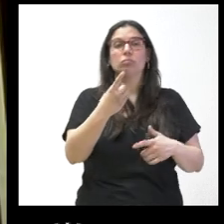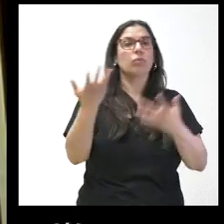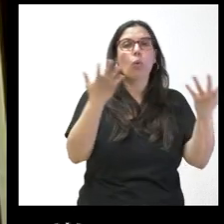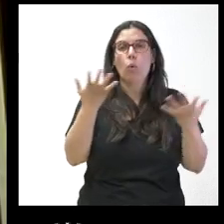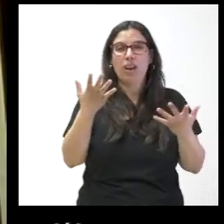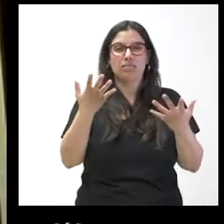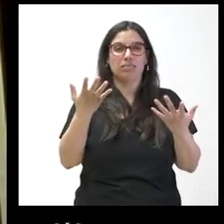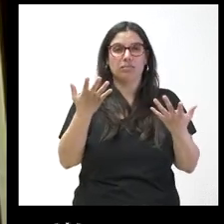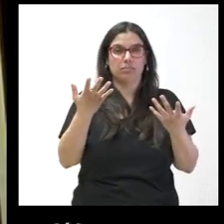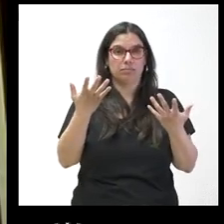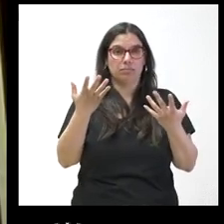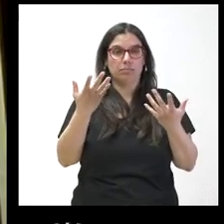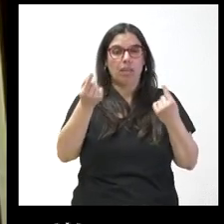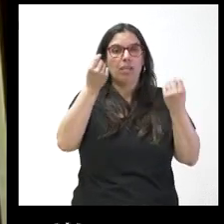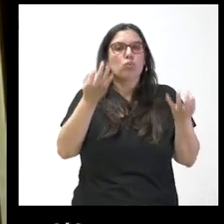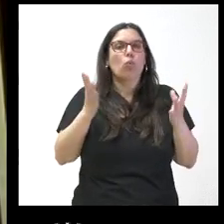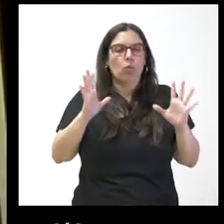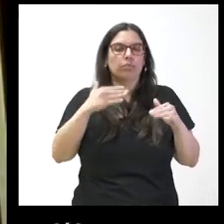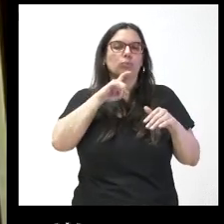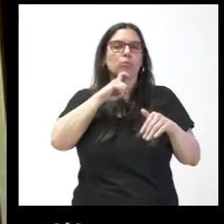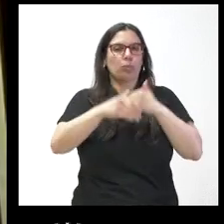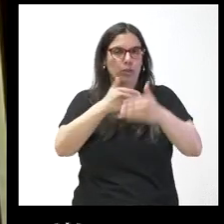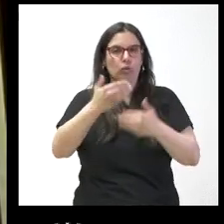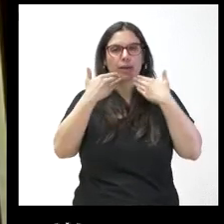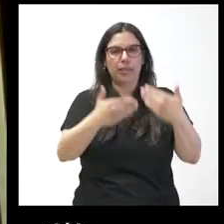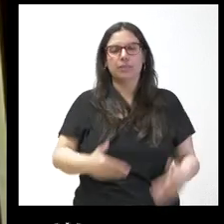que no están todos saber cómo se encuentra este proceso gracias